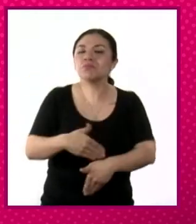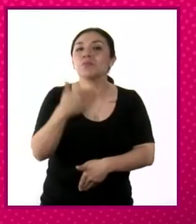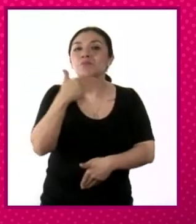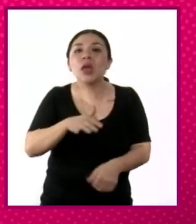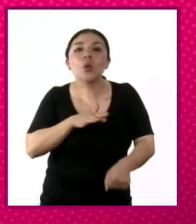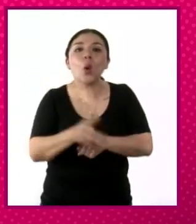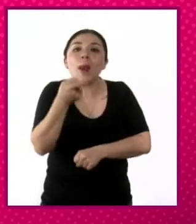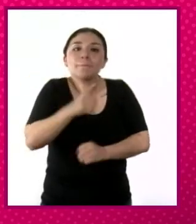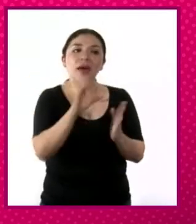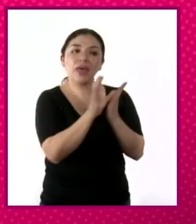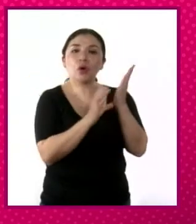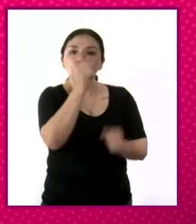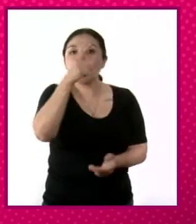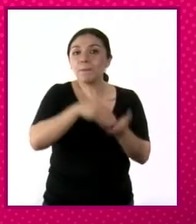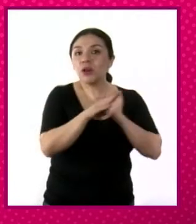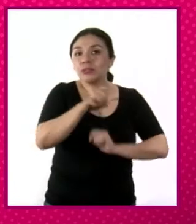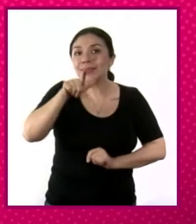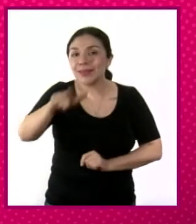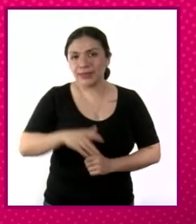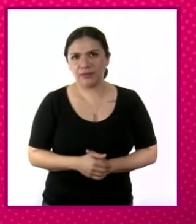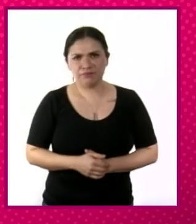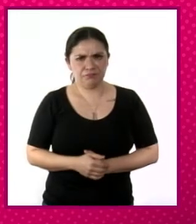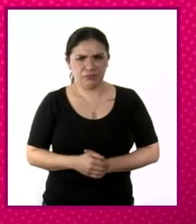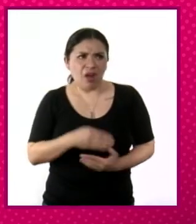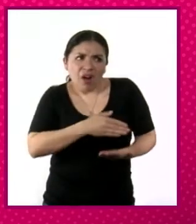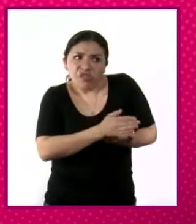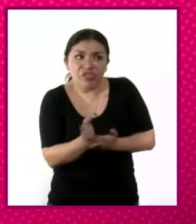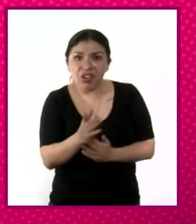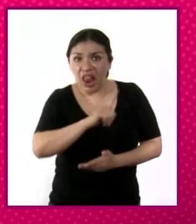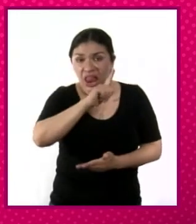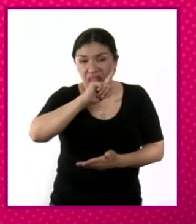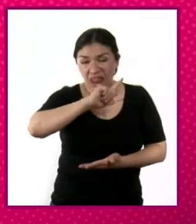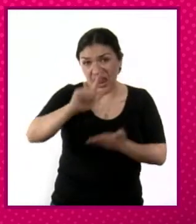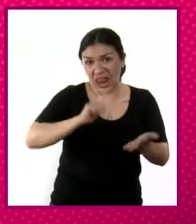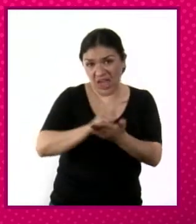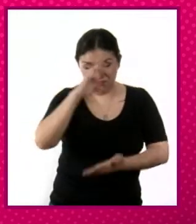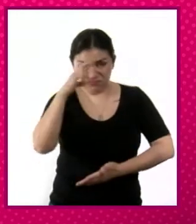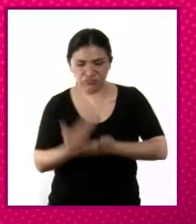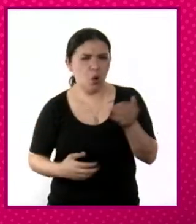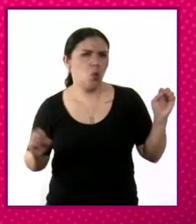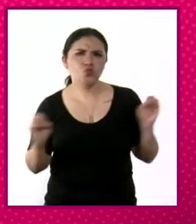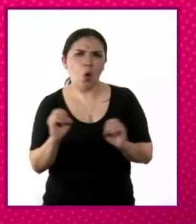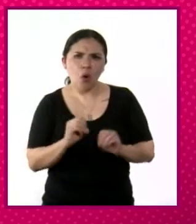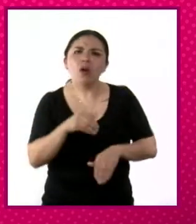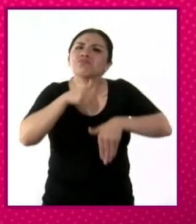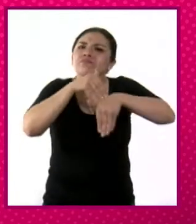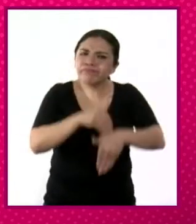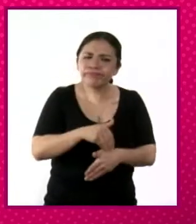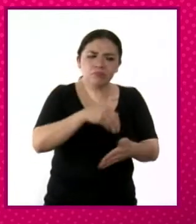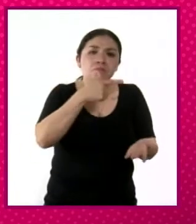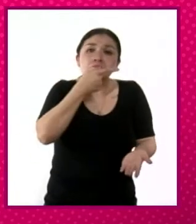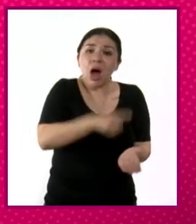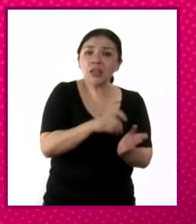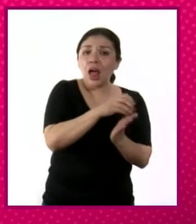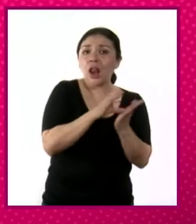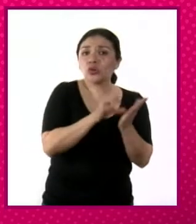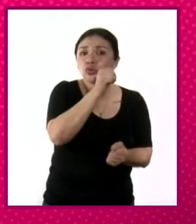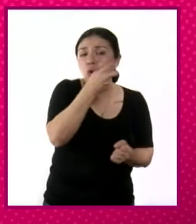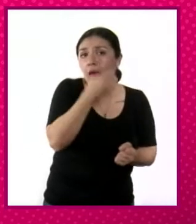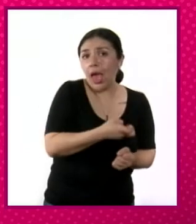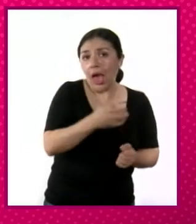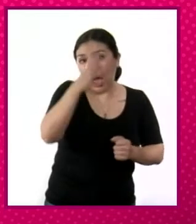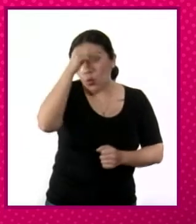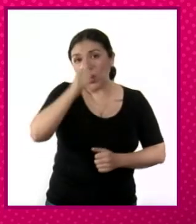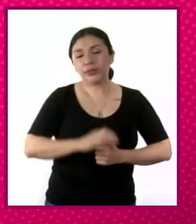señalaba la Constitución del 1917. No se está saliendo del marco legal, simple y sencillamente está cumpliendo lo que establecía esta